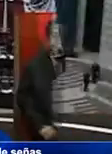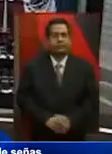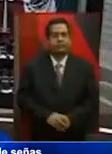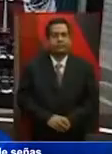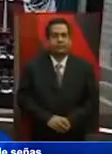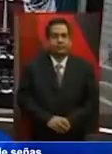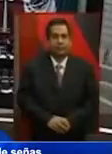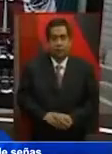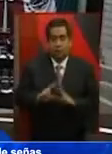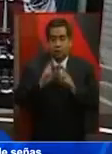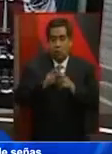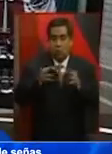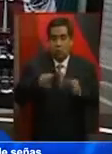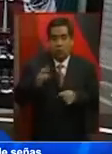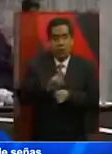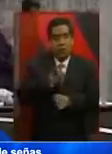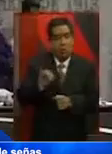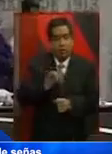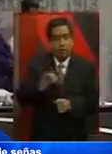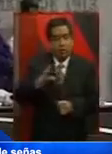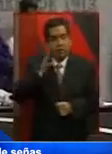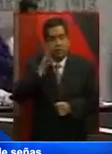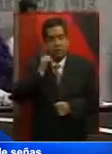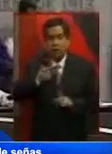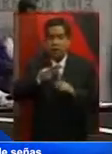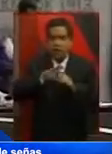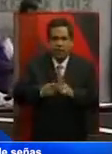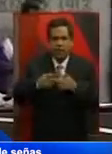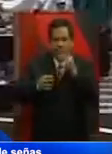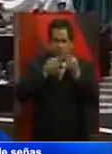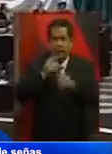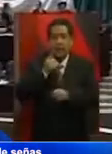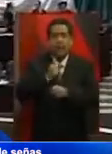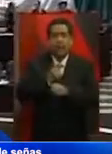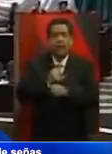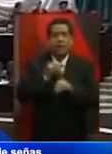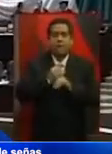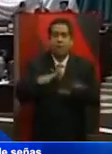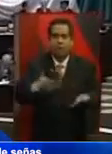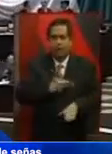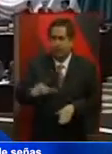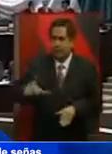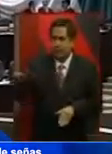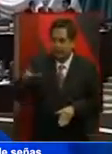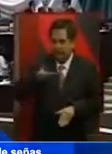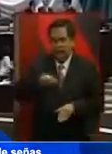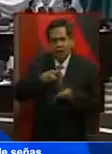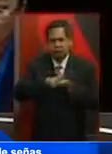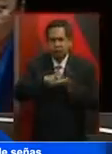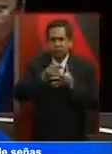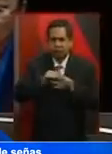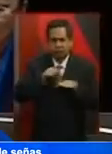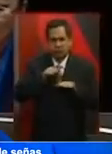En la sesión ordinaria de este jueves, la Cámara de Diputados inició la glosa del primer informe de gobierno del Ejecutivo Federal, en la que analizó